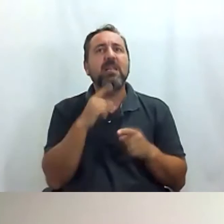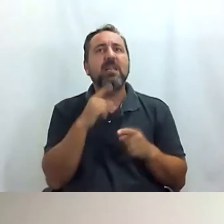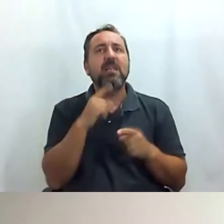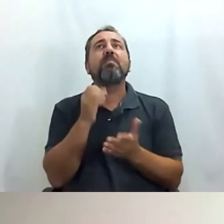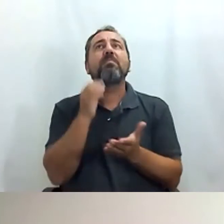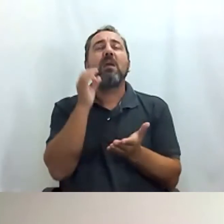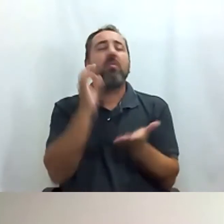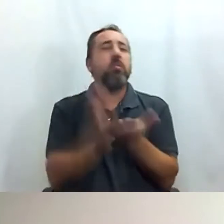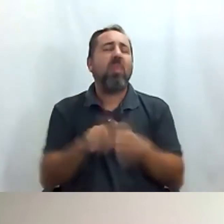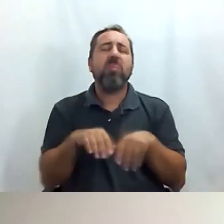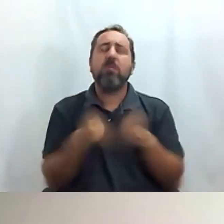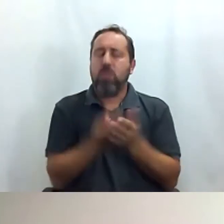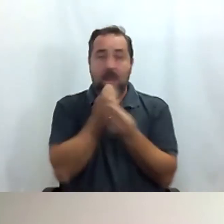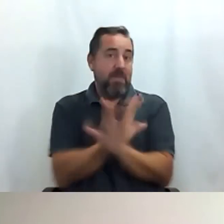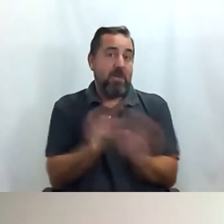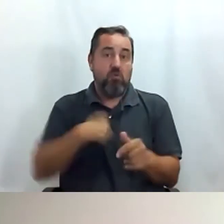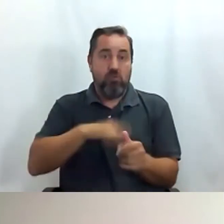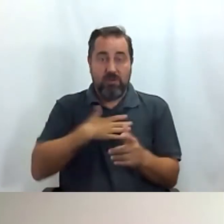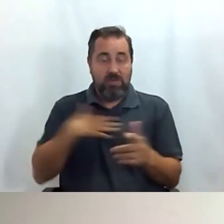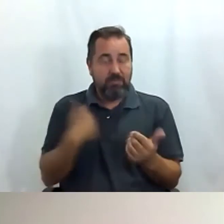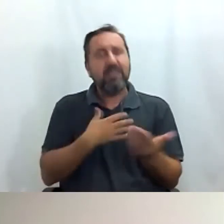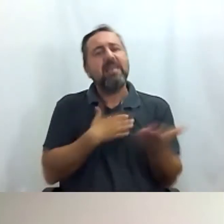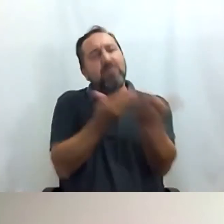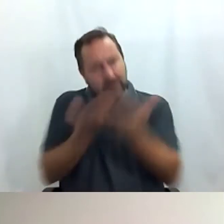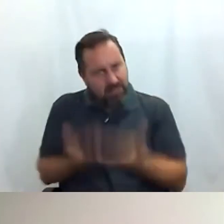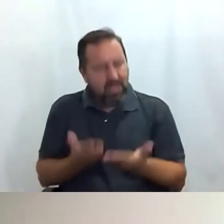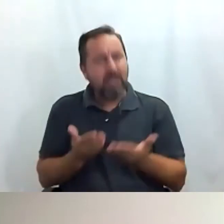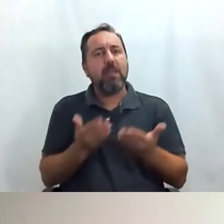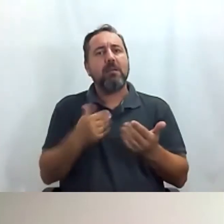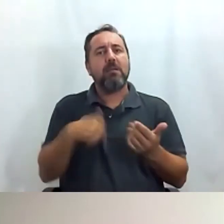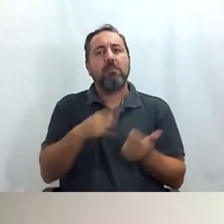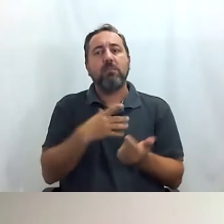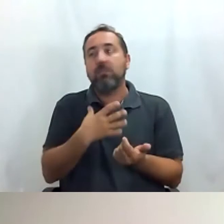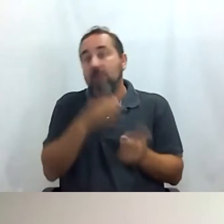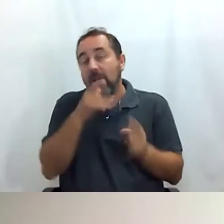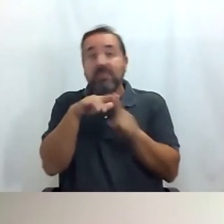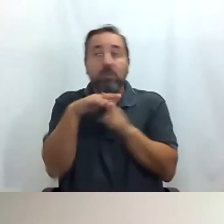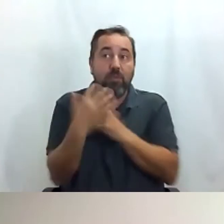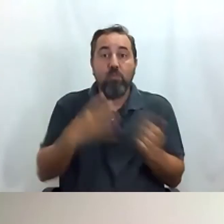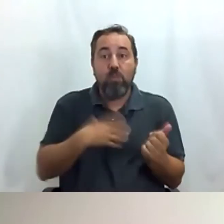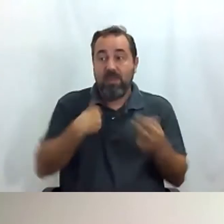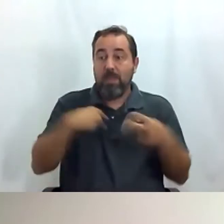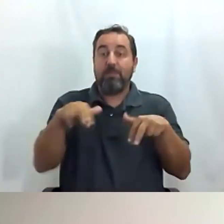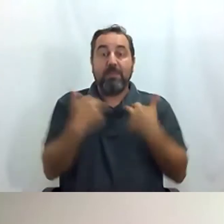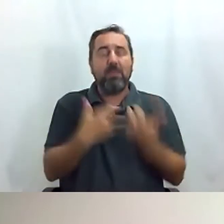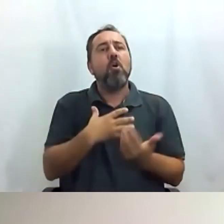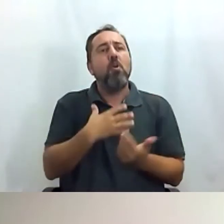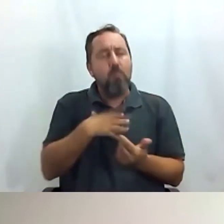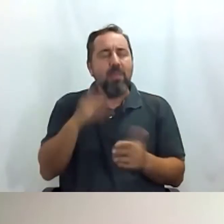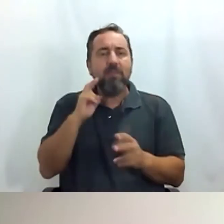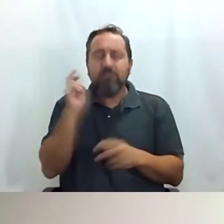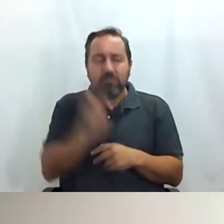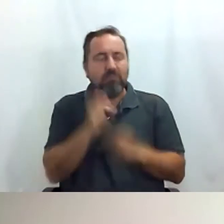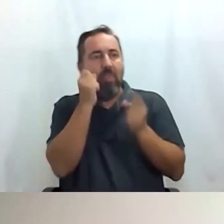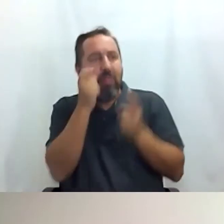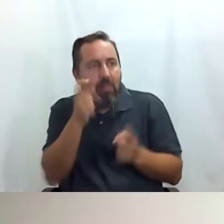y me gustaría además invitaros a todos a que podáis, cuando las condiciones nos lo permitan, venir a descubrirla y